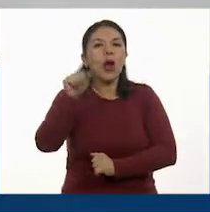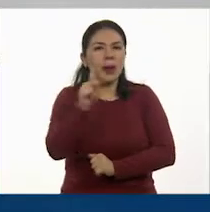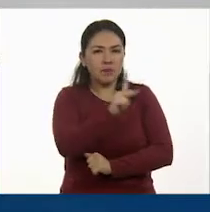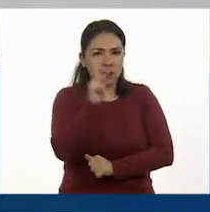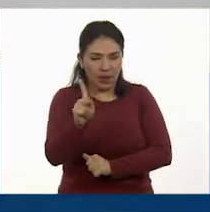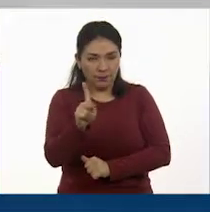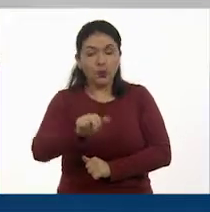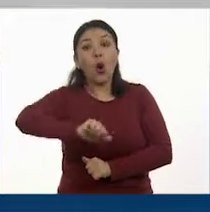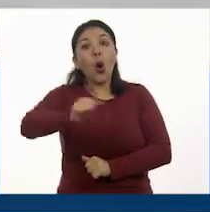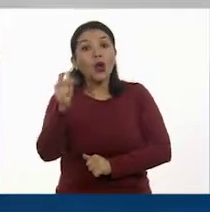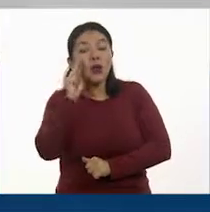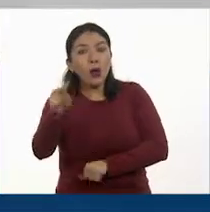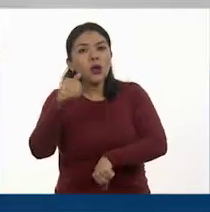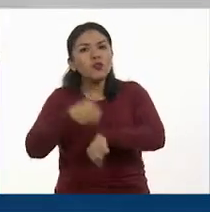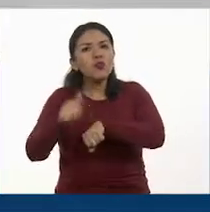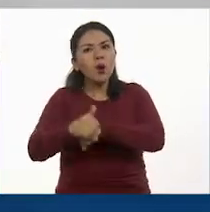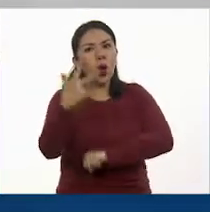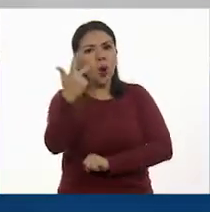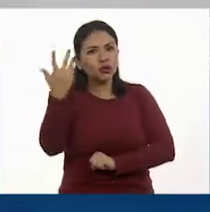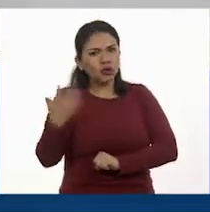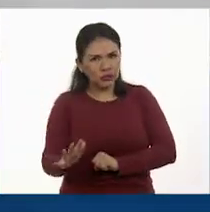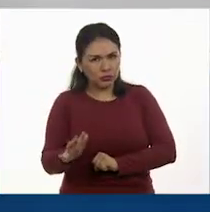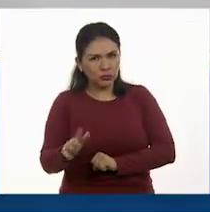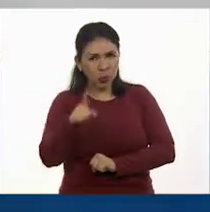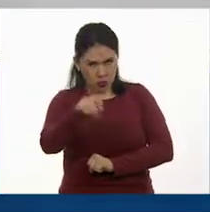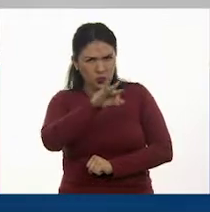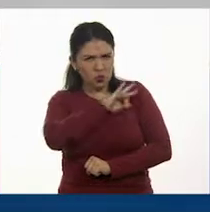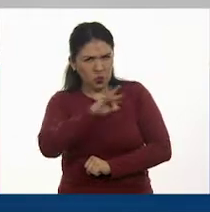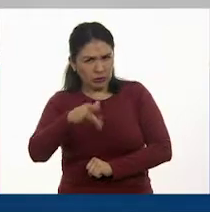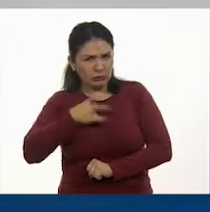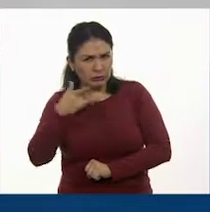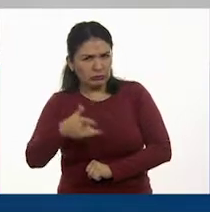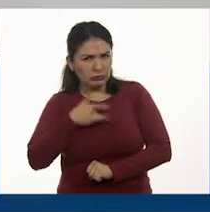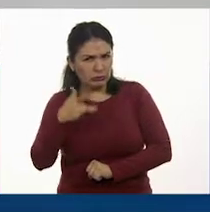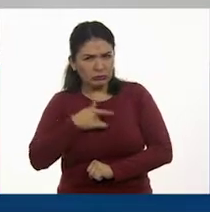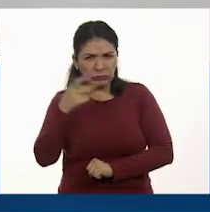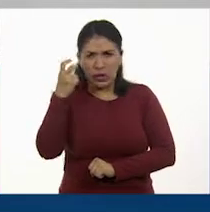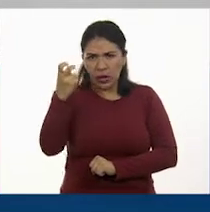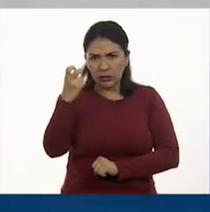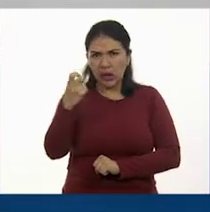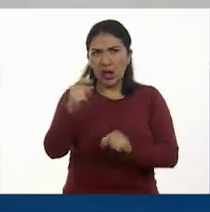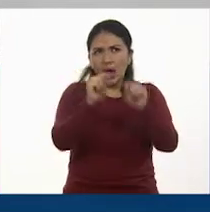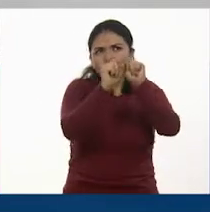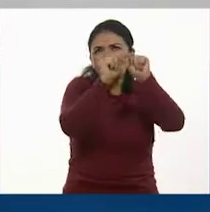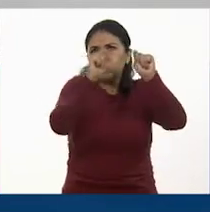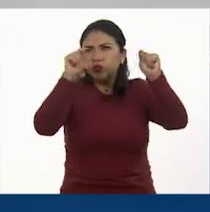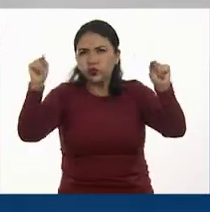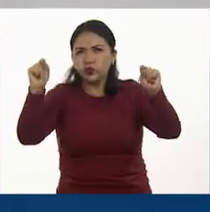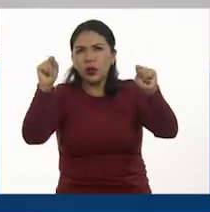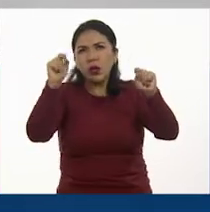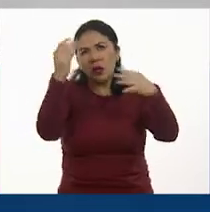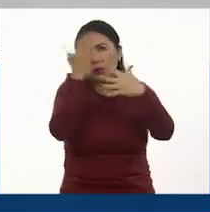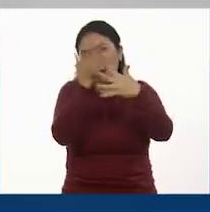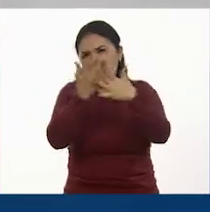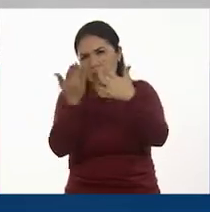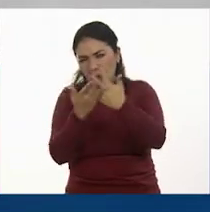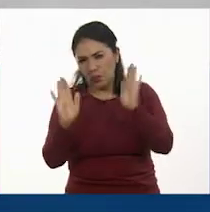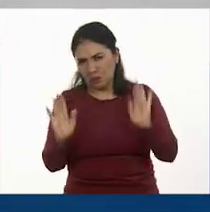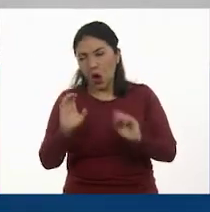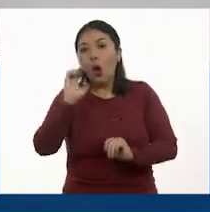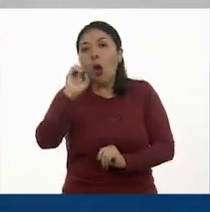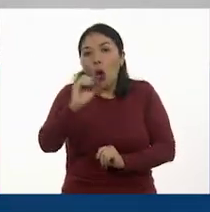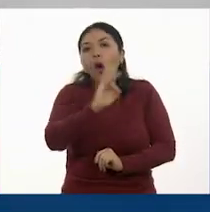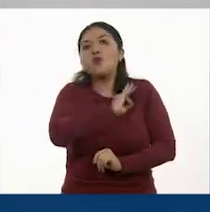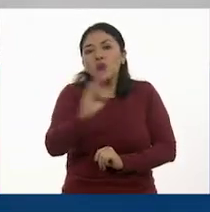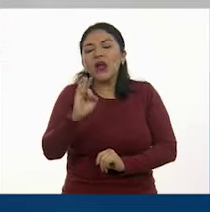ocho décimos. Sí. Podríamos realmente nosotros dividir nuestra recta, pero recuerden que podríamos